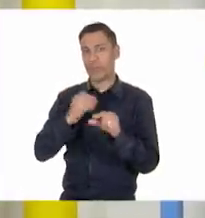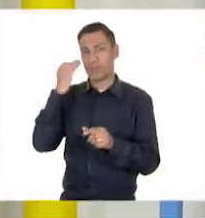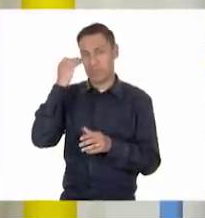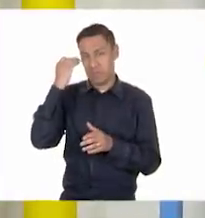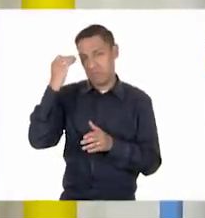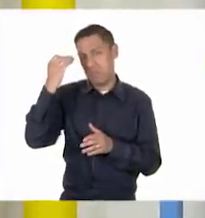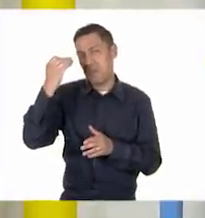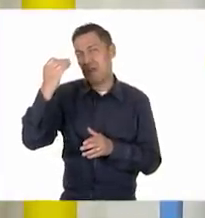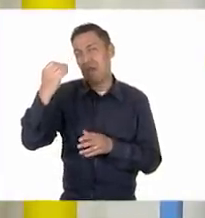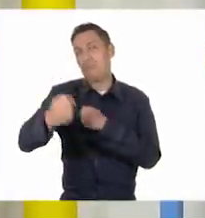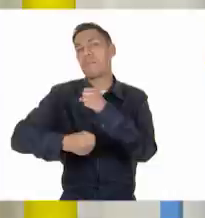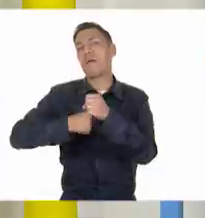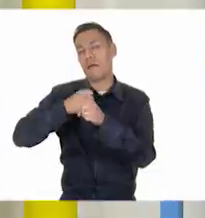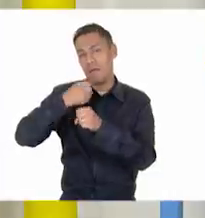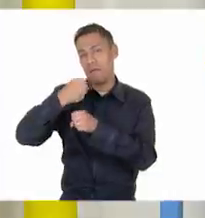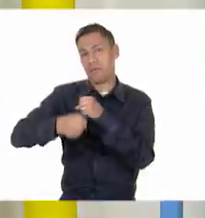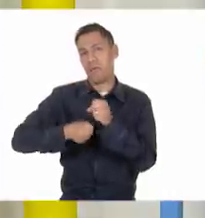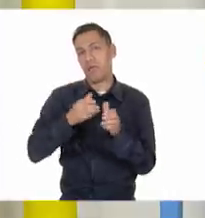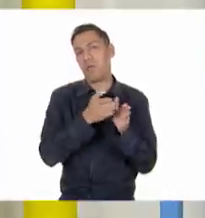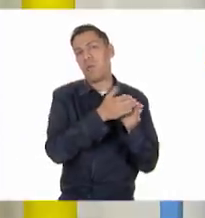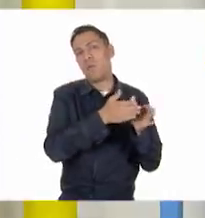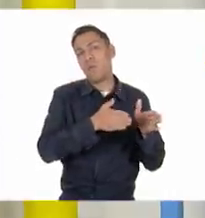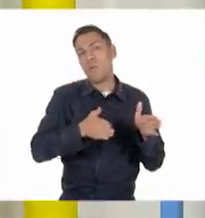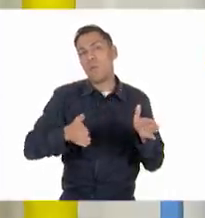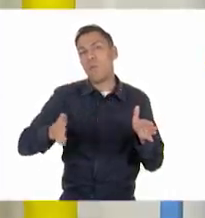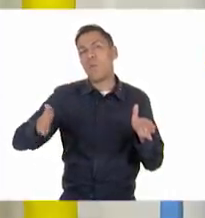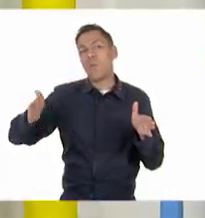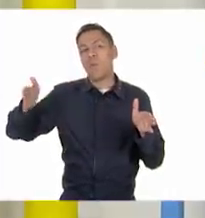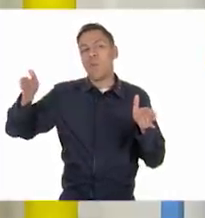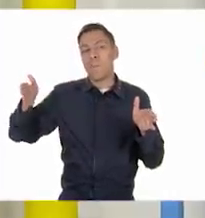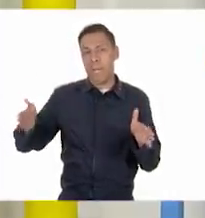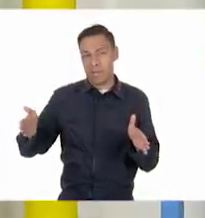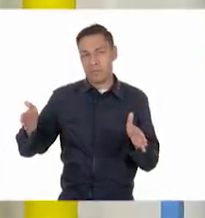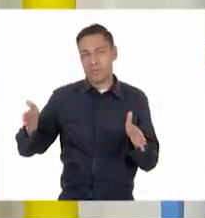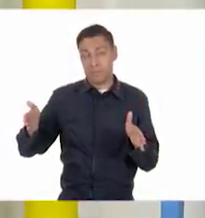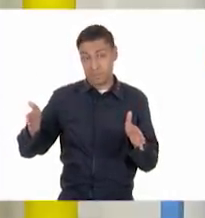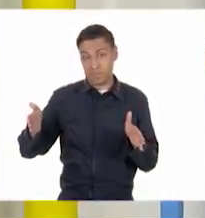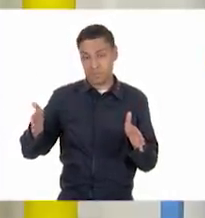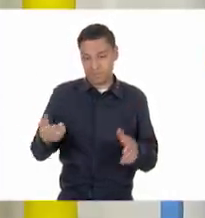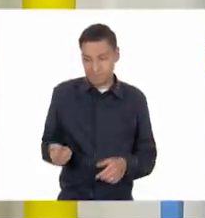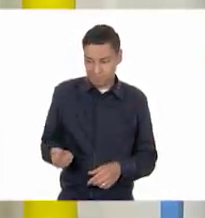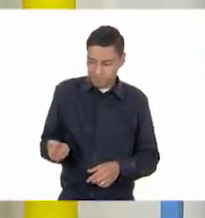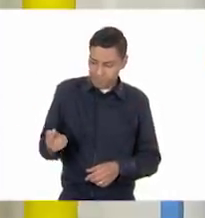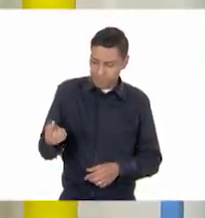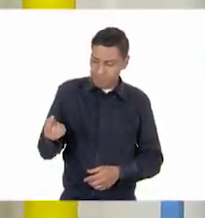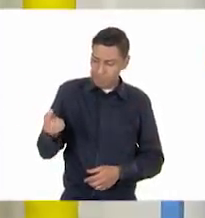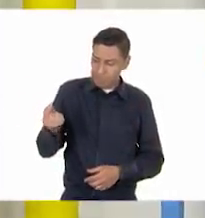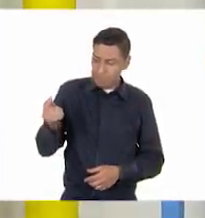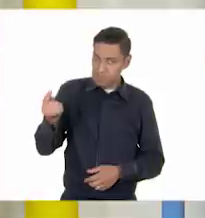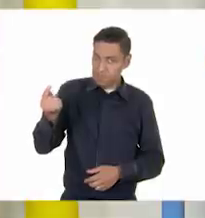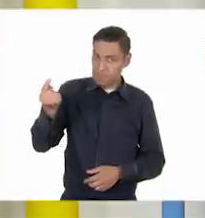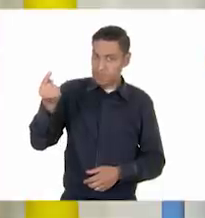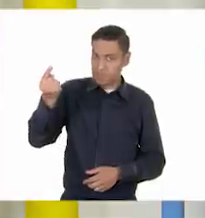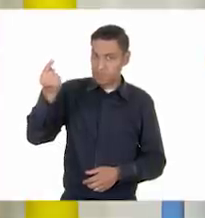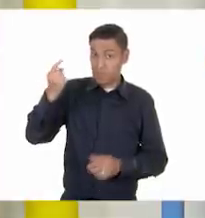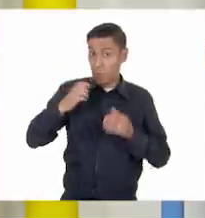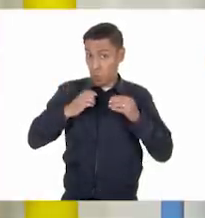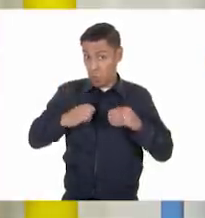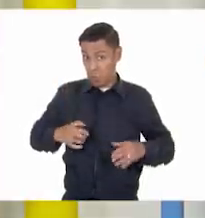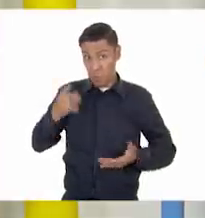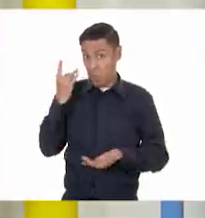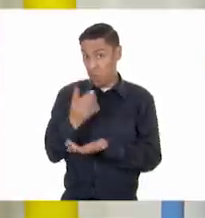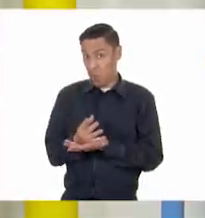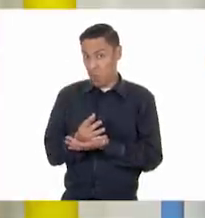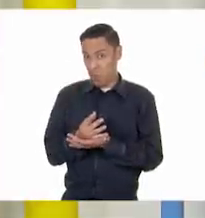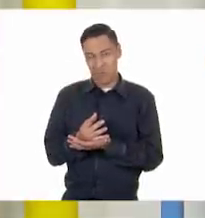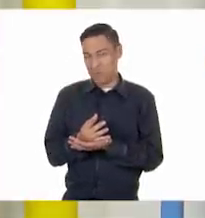¿Sabes qué me hace recapacitar lo que acabas de decir? Que entonces nuestro crecimiento no solamente es el físico, que es